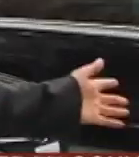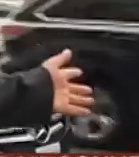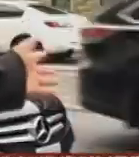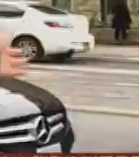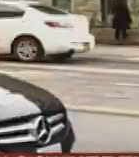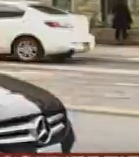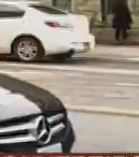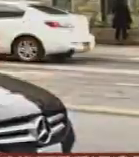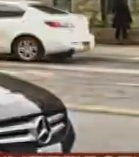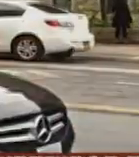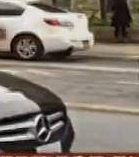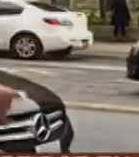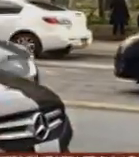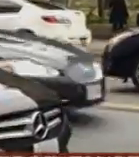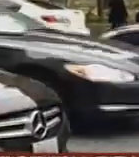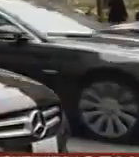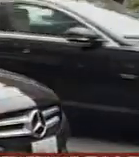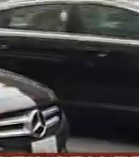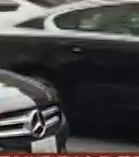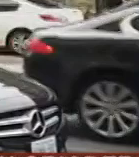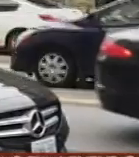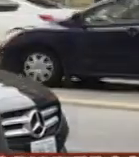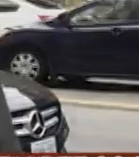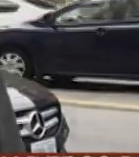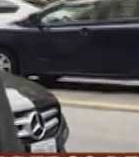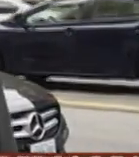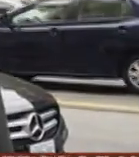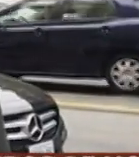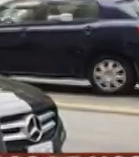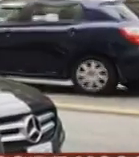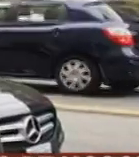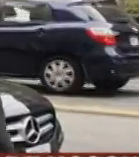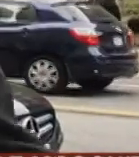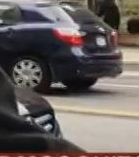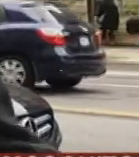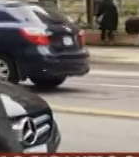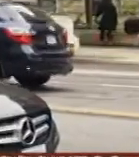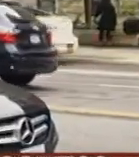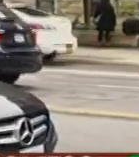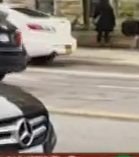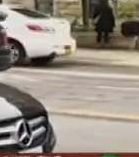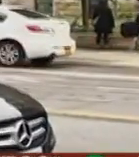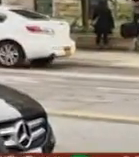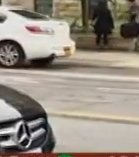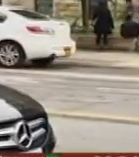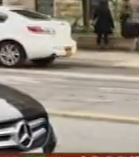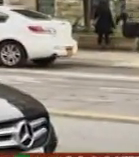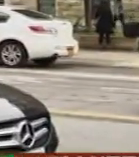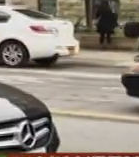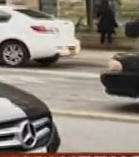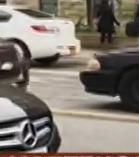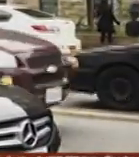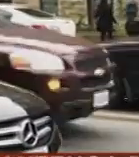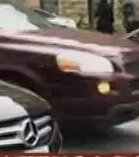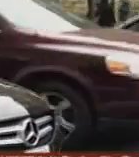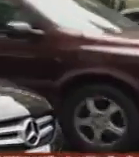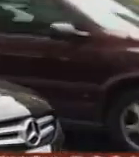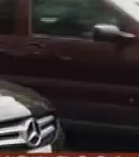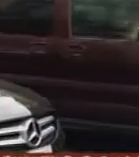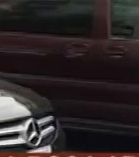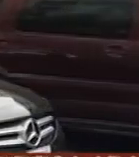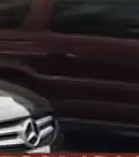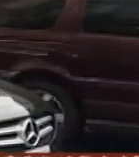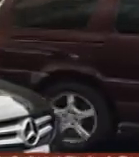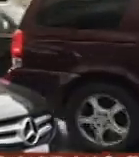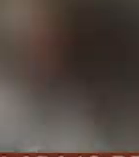Conservatorio Real de Canadá Fue fundado en el año de 1885 con la finalidad de promover el desarrollo humano a través de las